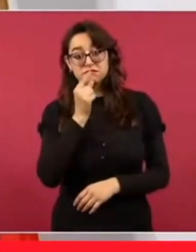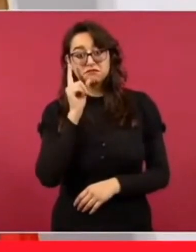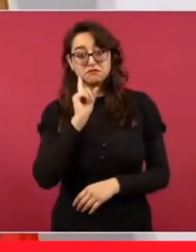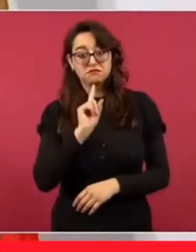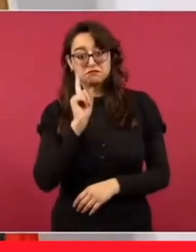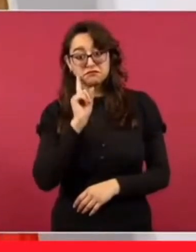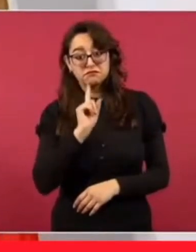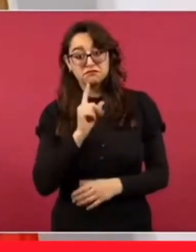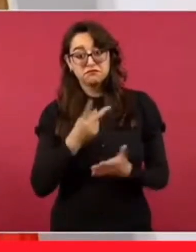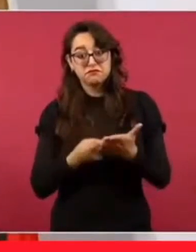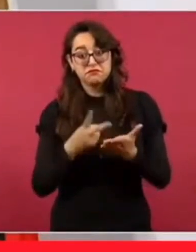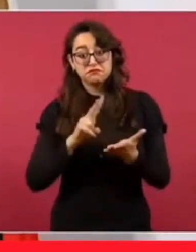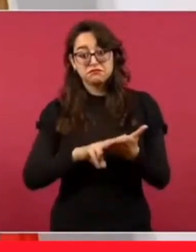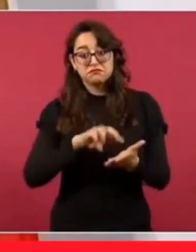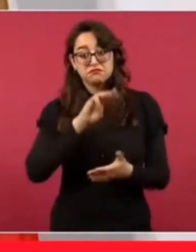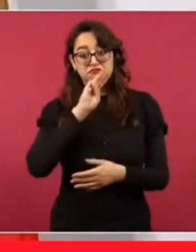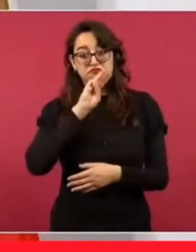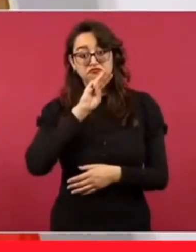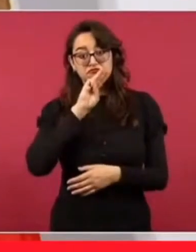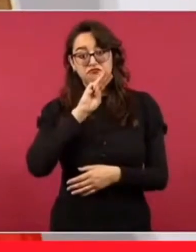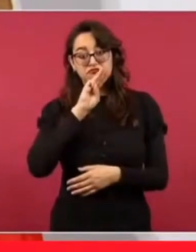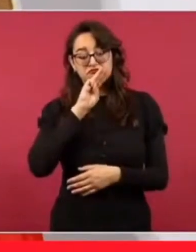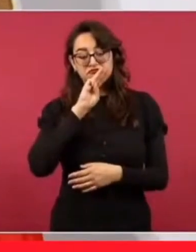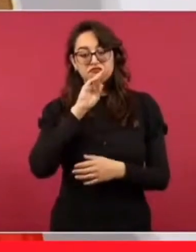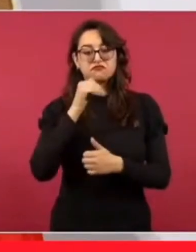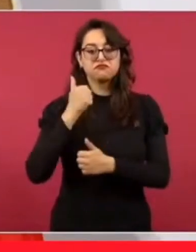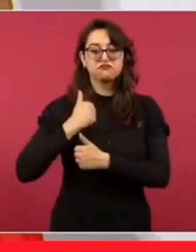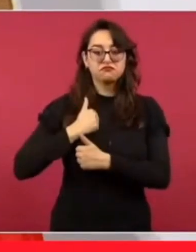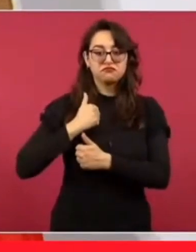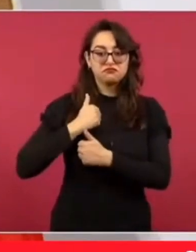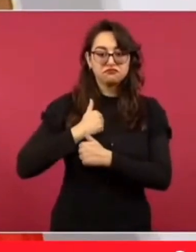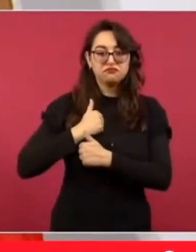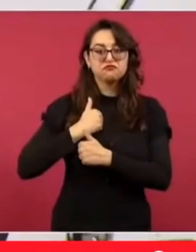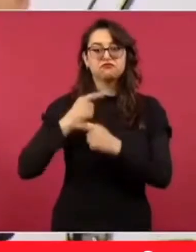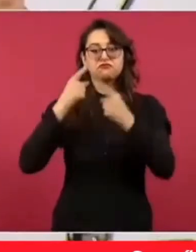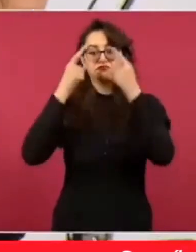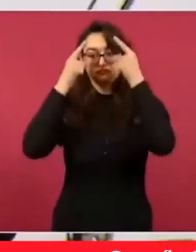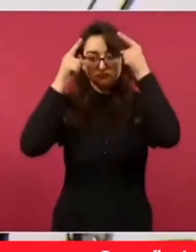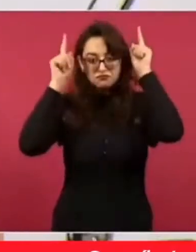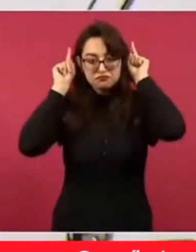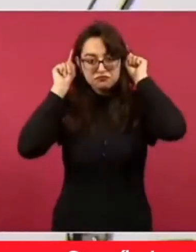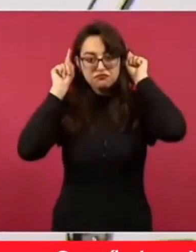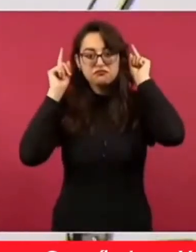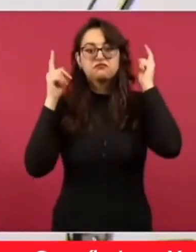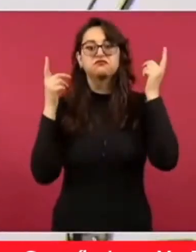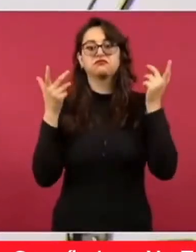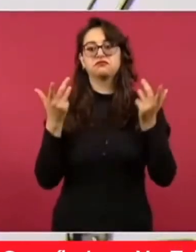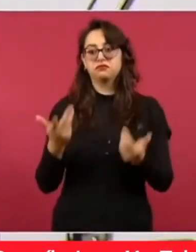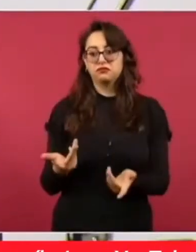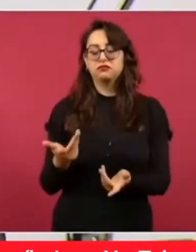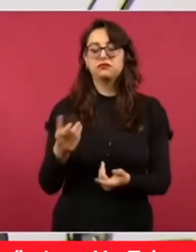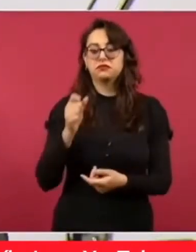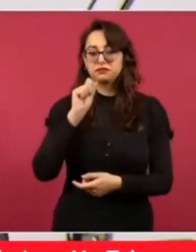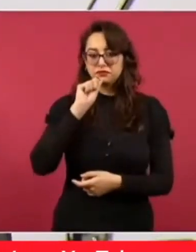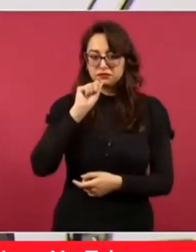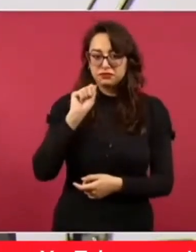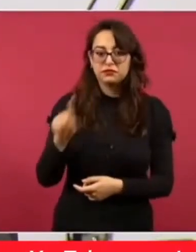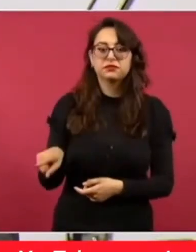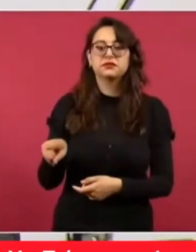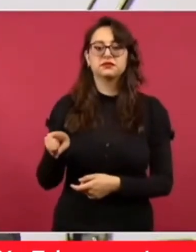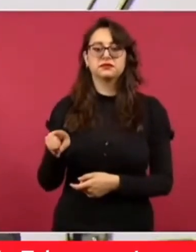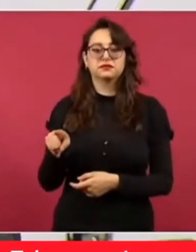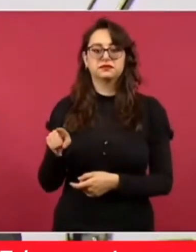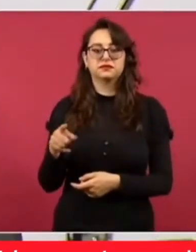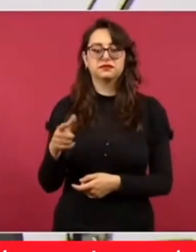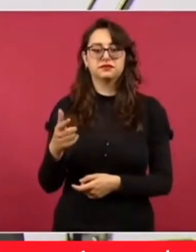mamás marinas, mamás soldadas,